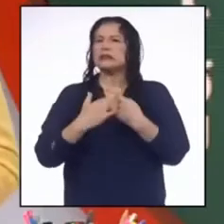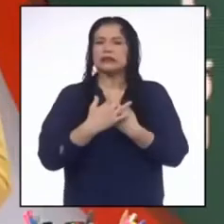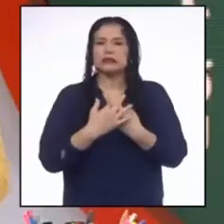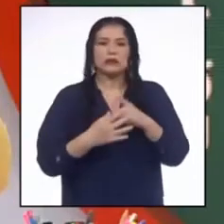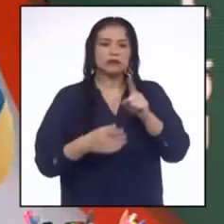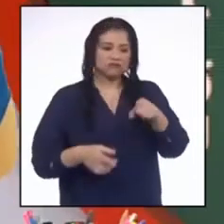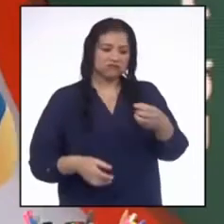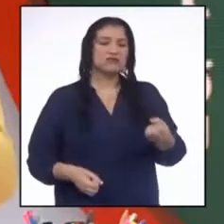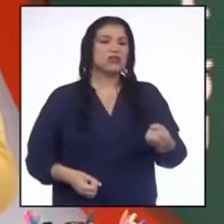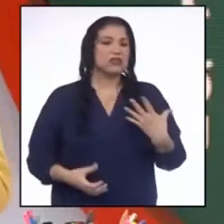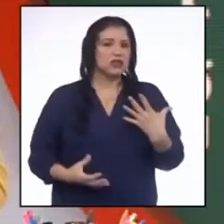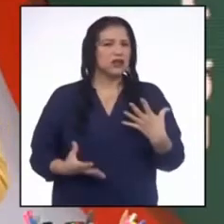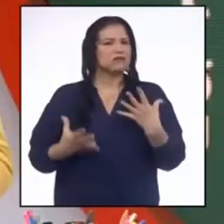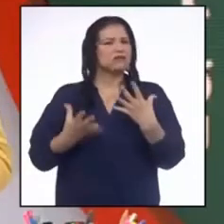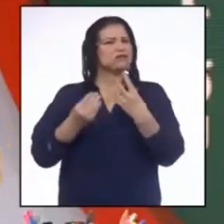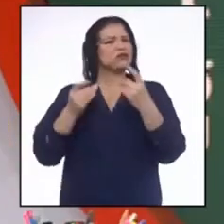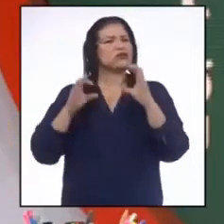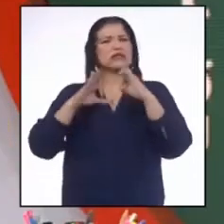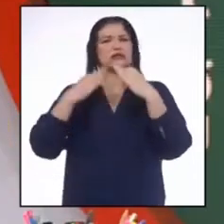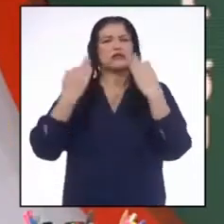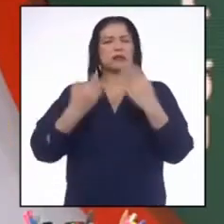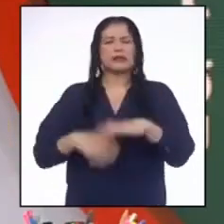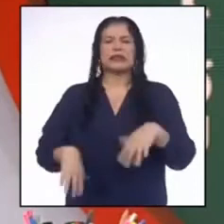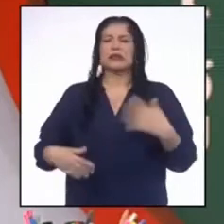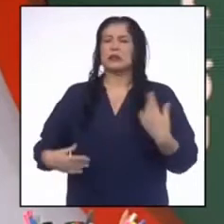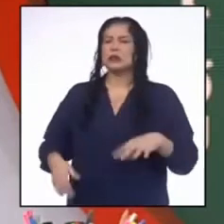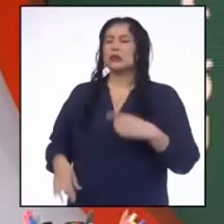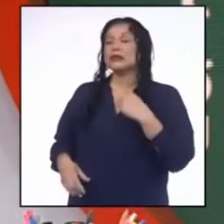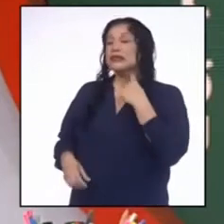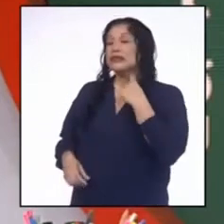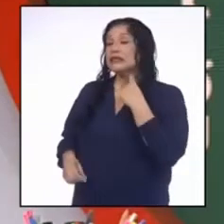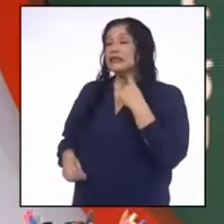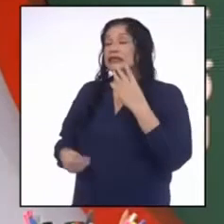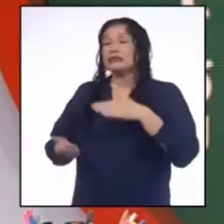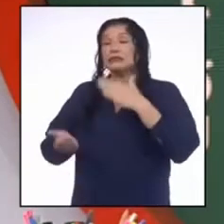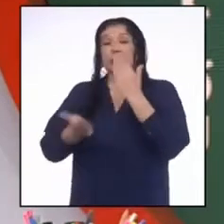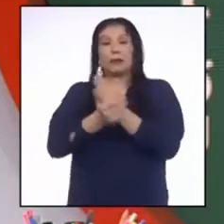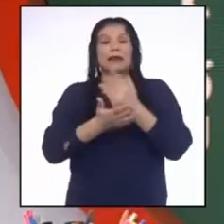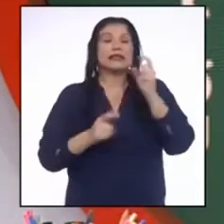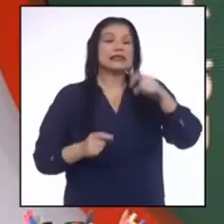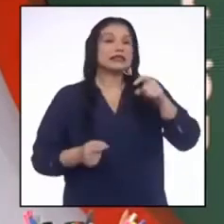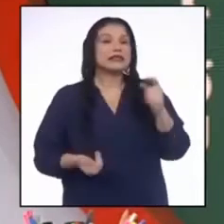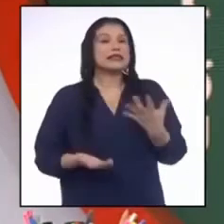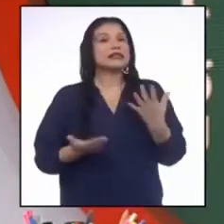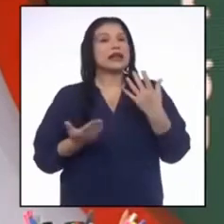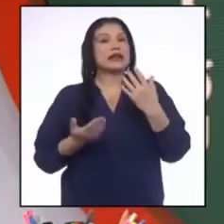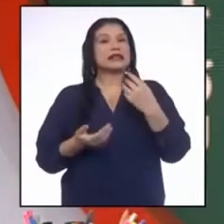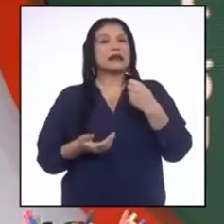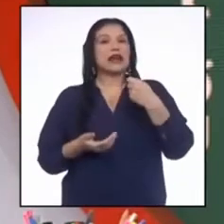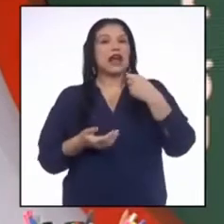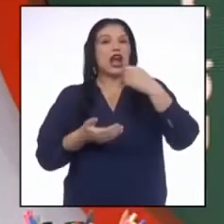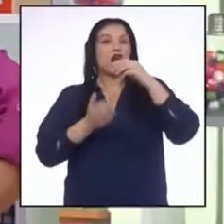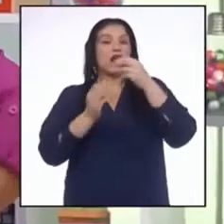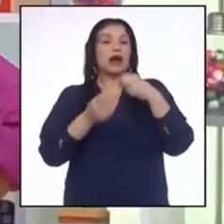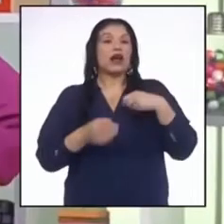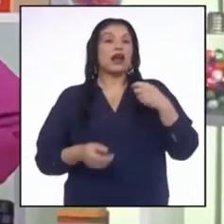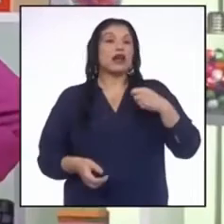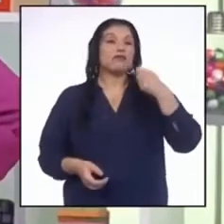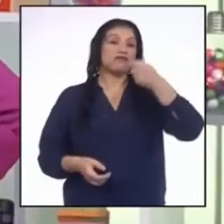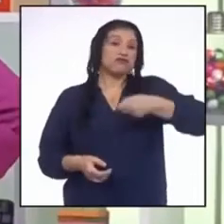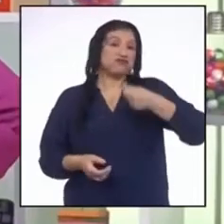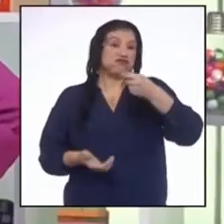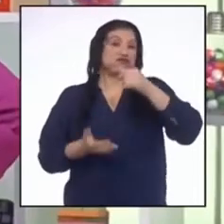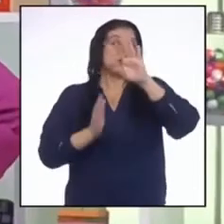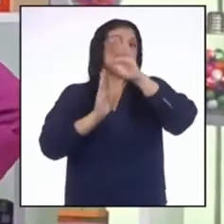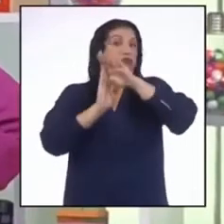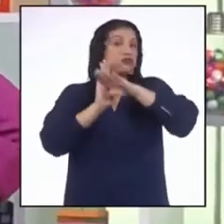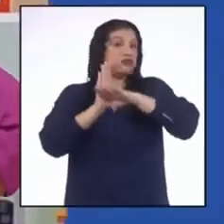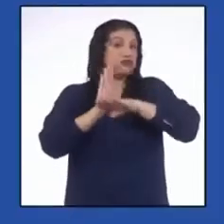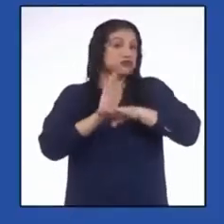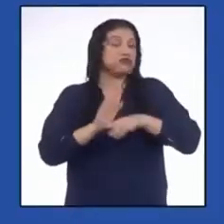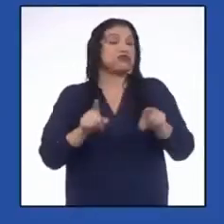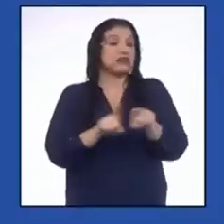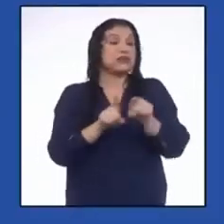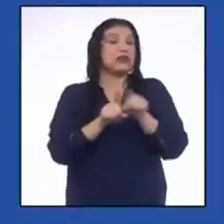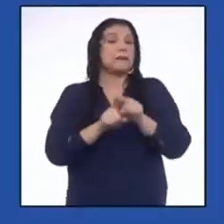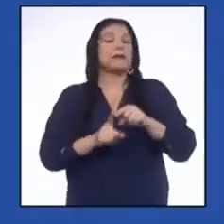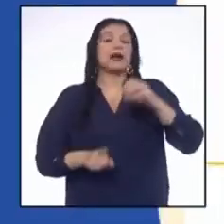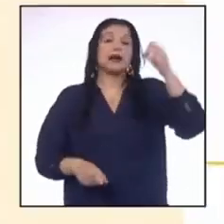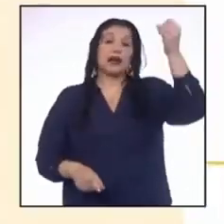dijo Guillermo. Muchas están afrontando la misma situación y tienen que reducir gastos en la electricidad. Exactamente.